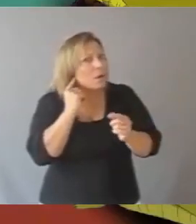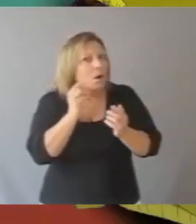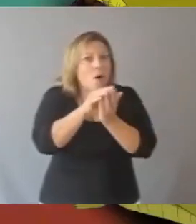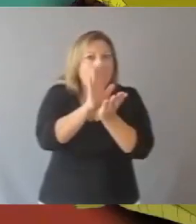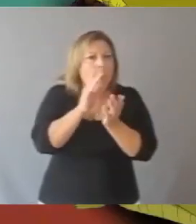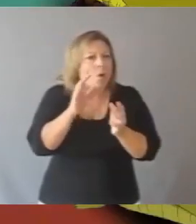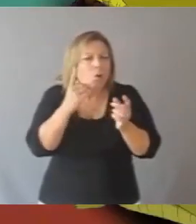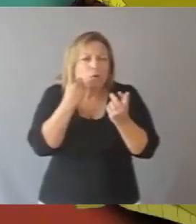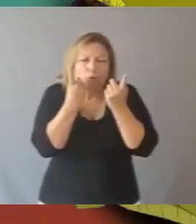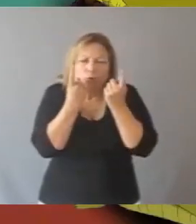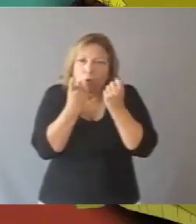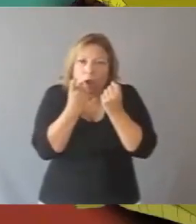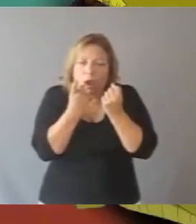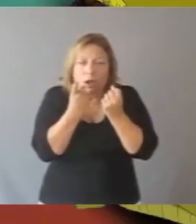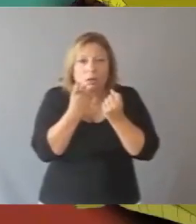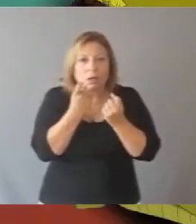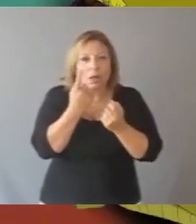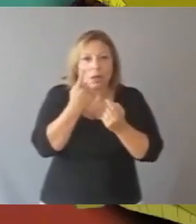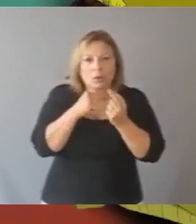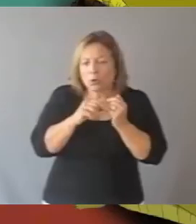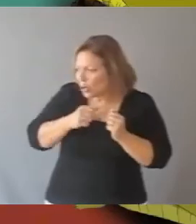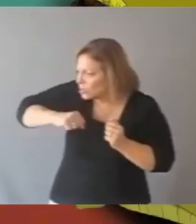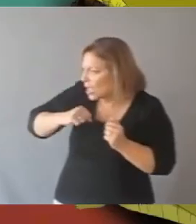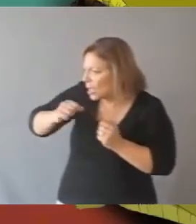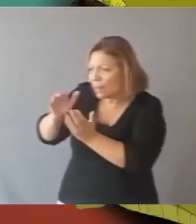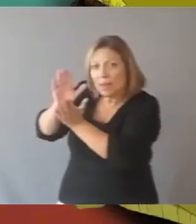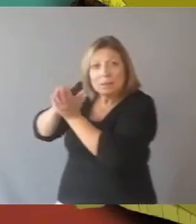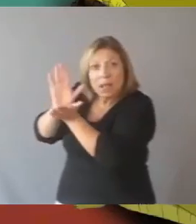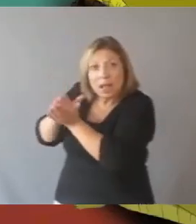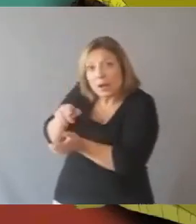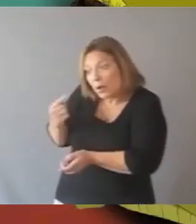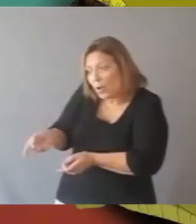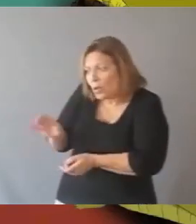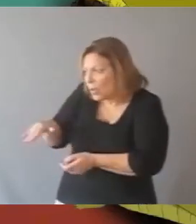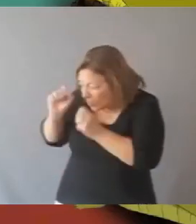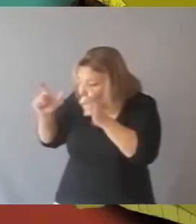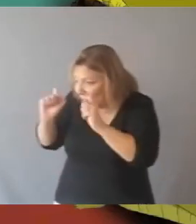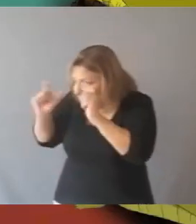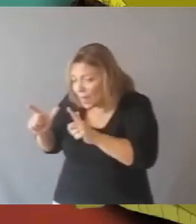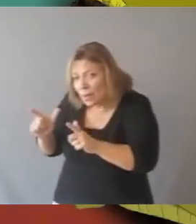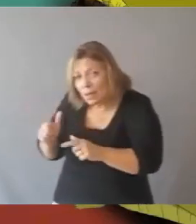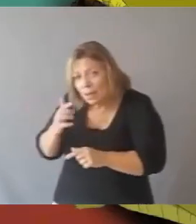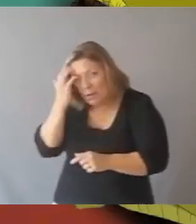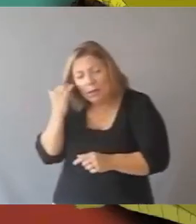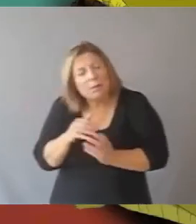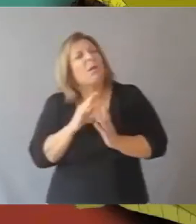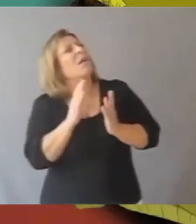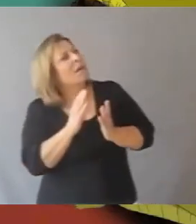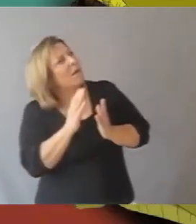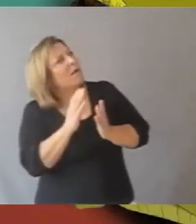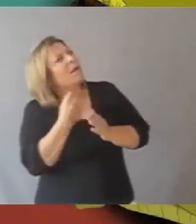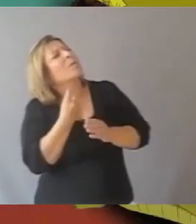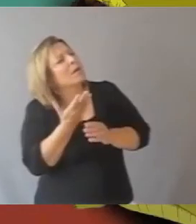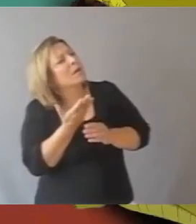efectivamente un ruido sordo y profundo. Entonces llamó al yacaré que dormía a su lado. «Despiértate», le dijo. «Hay